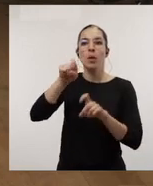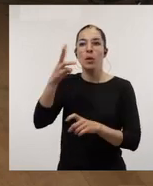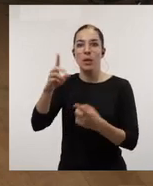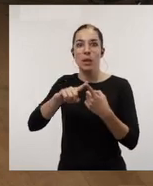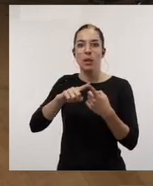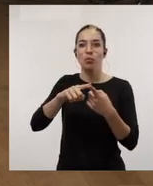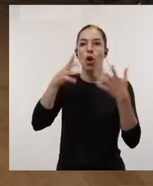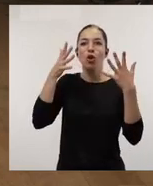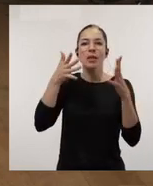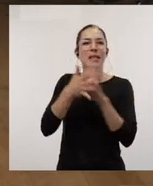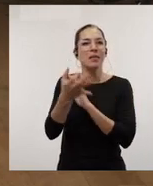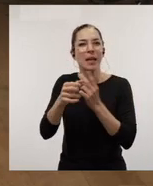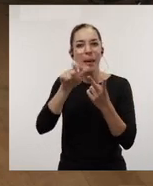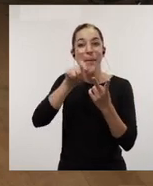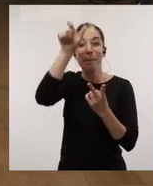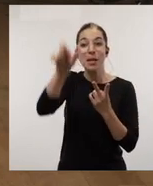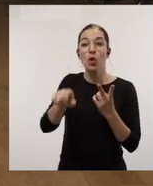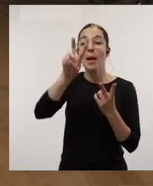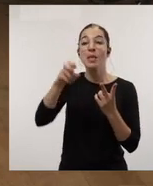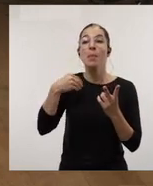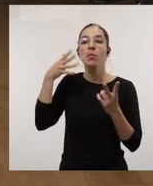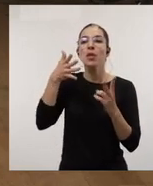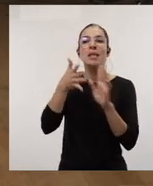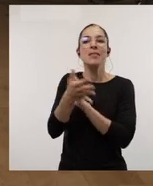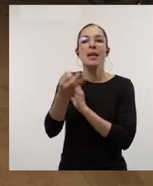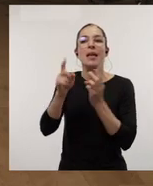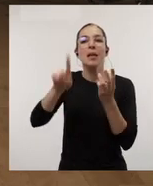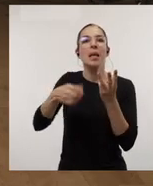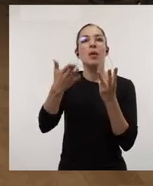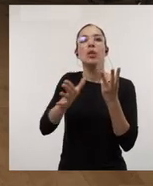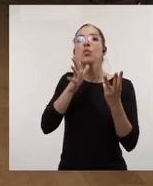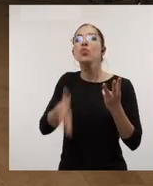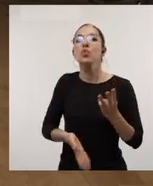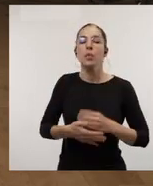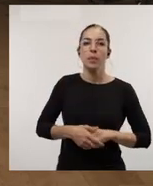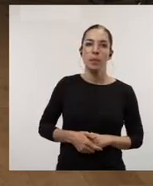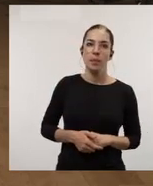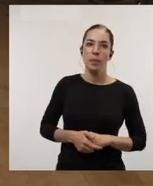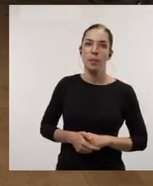consisten esas recomendaciones que suponen para un investigador y por qué son importantes?